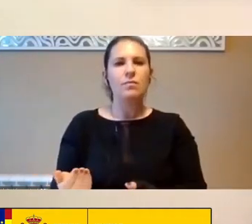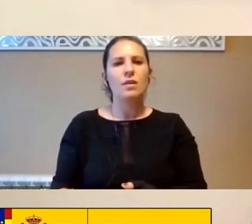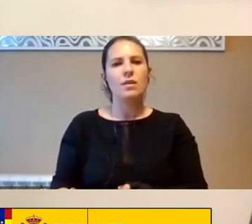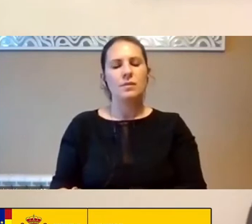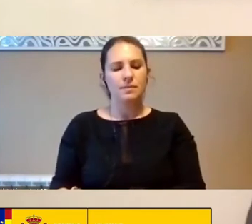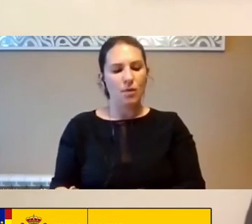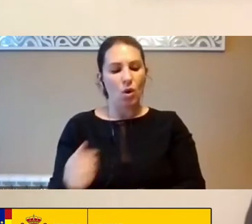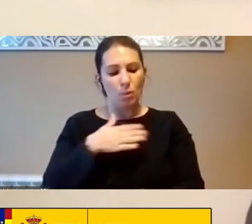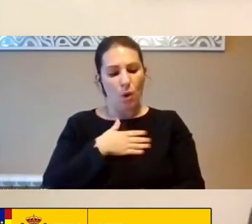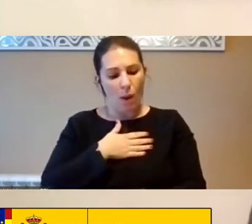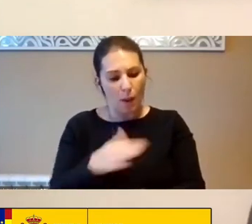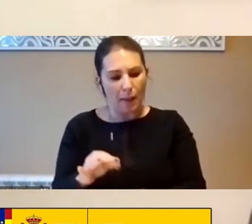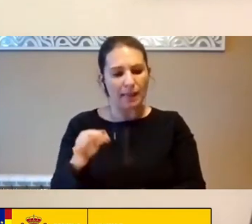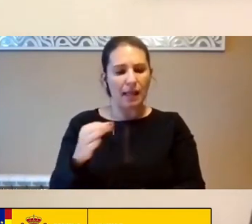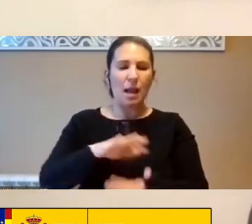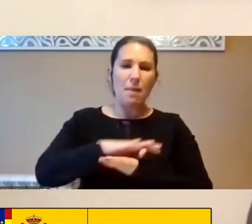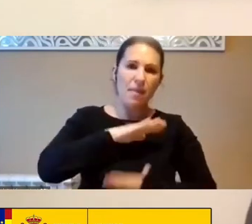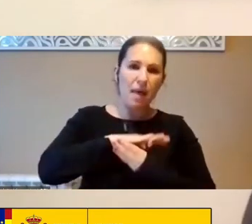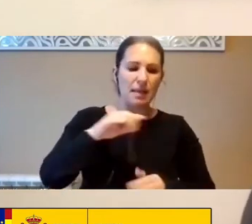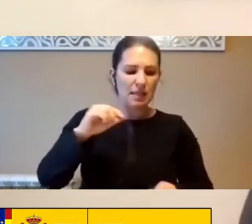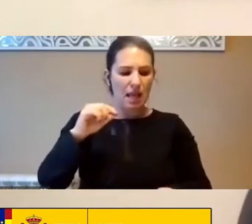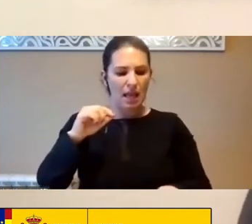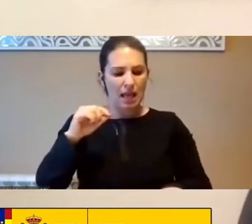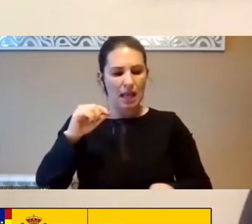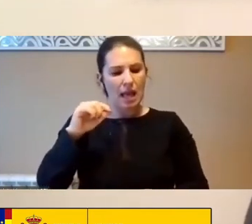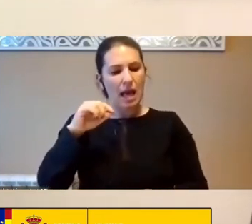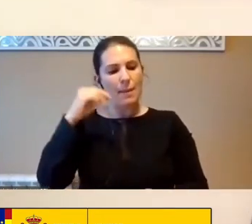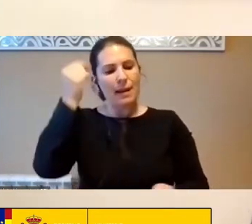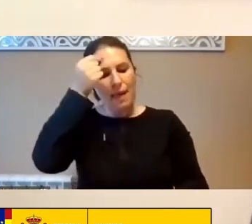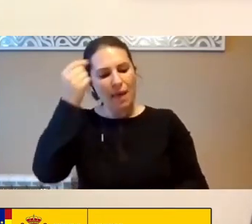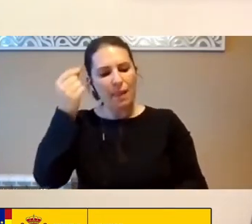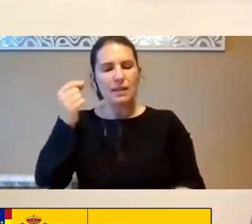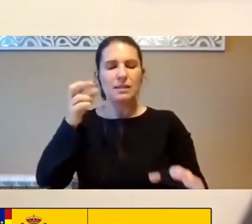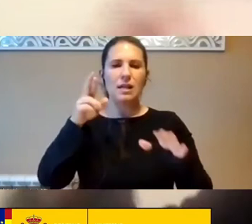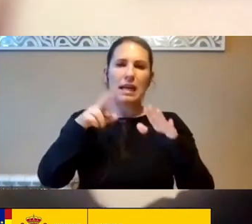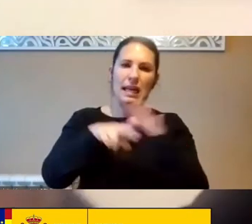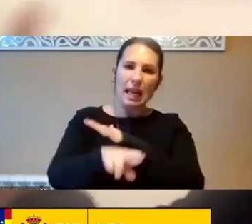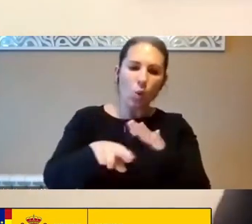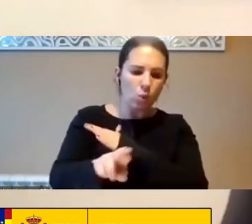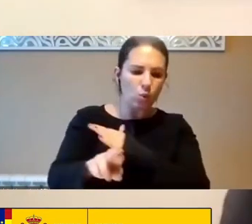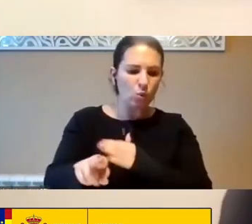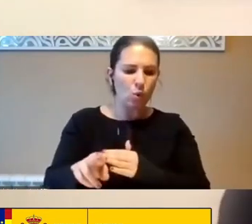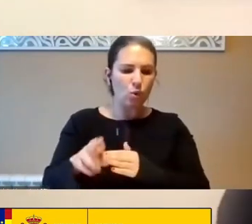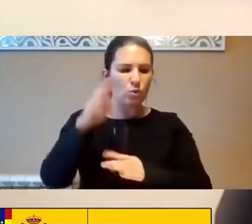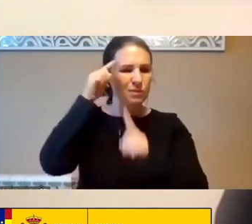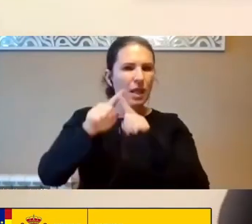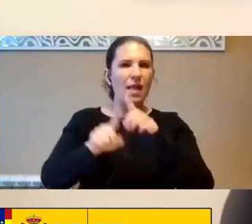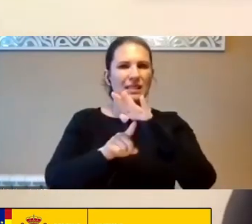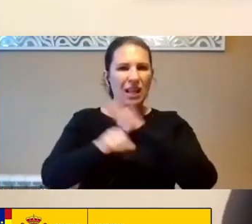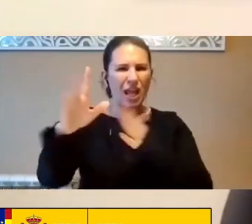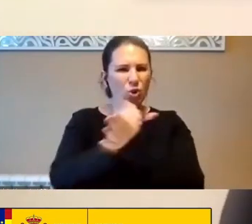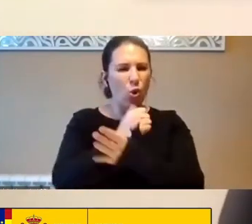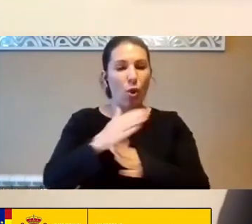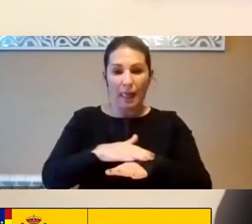Capacidades Habilidades O los Recursos De De Desarrollar Todo Desde Cero